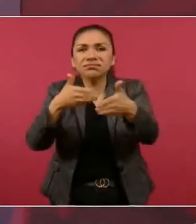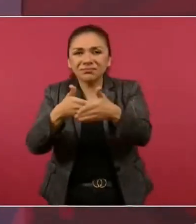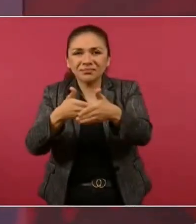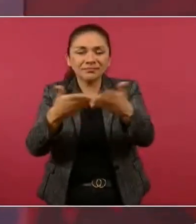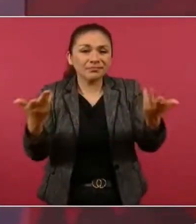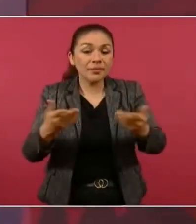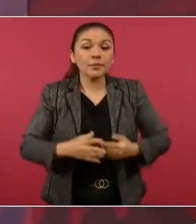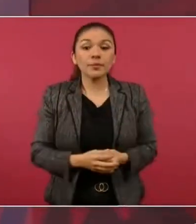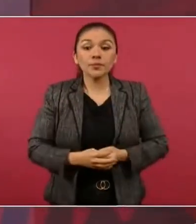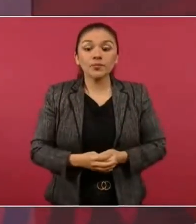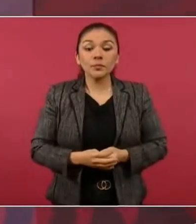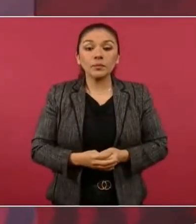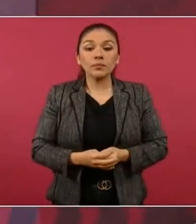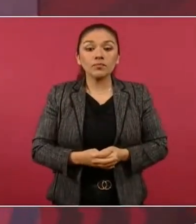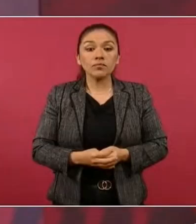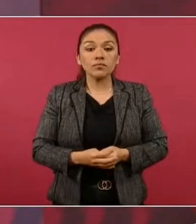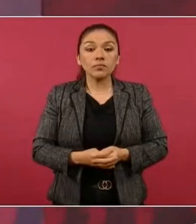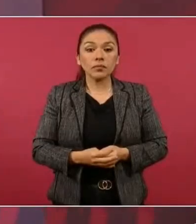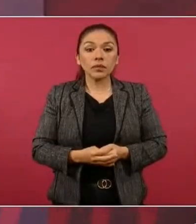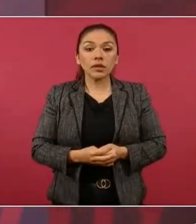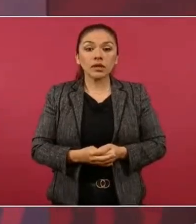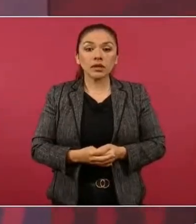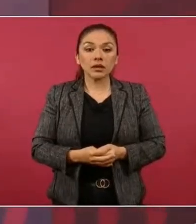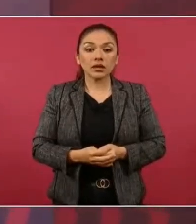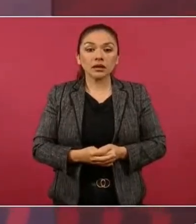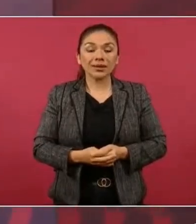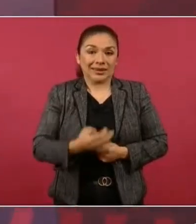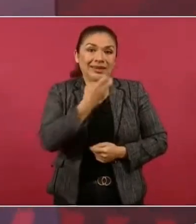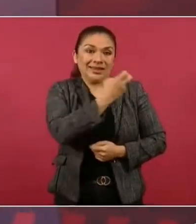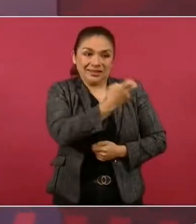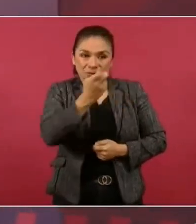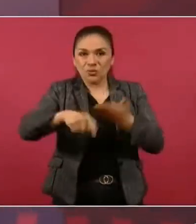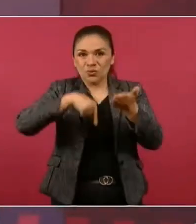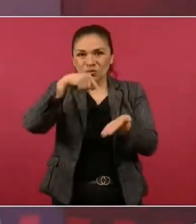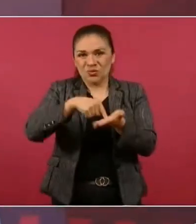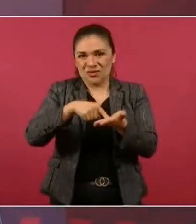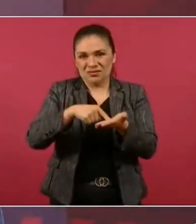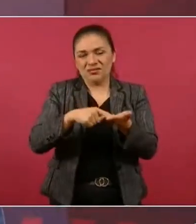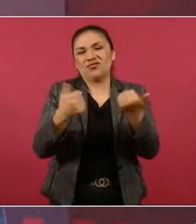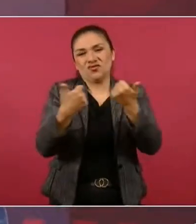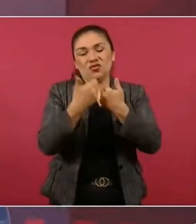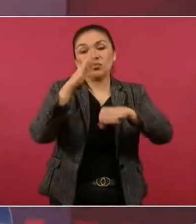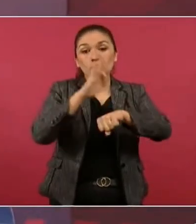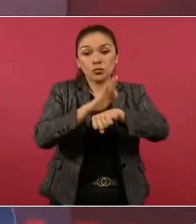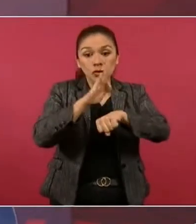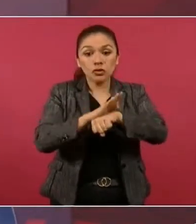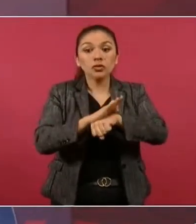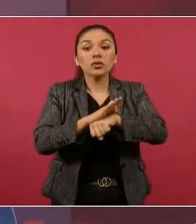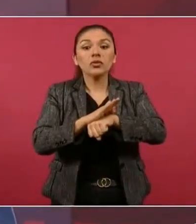En estas áreas protegidas hay